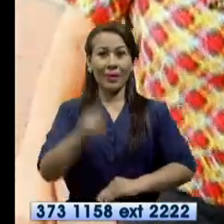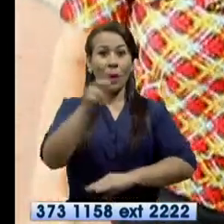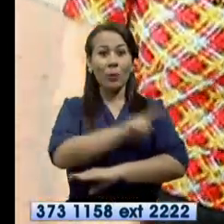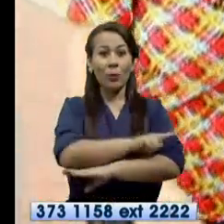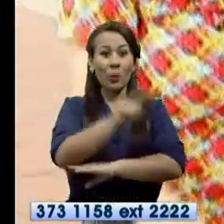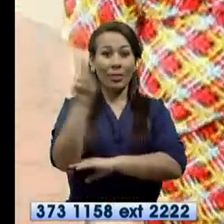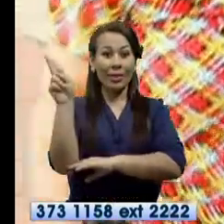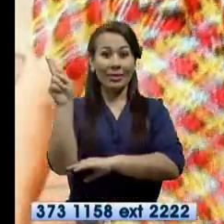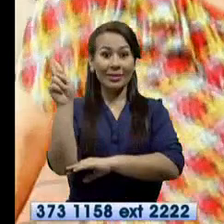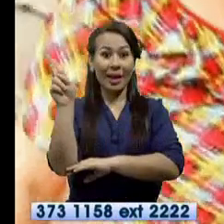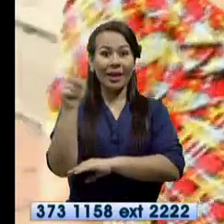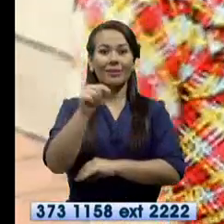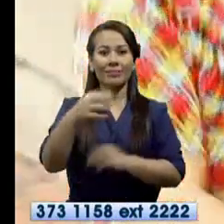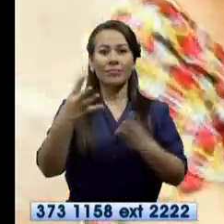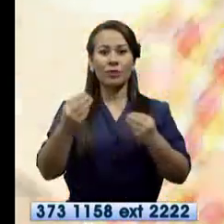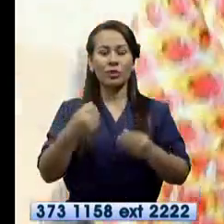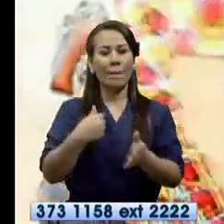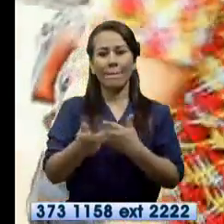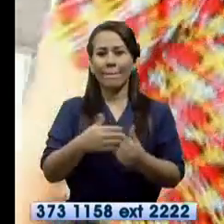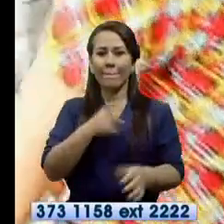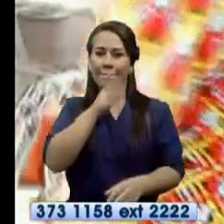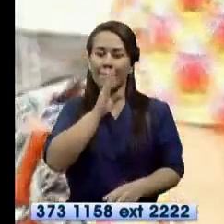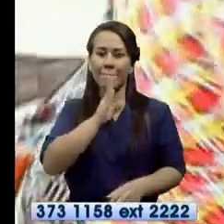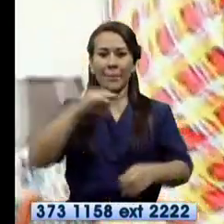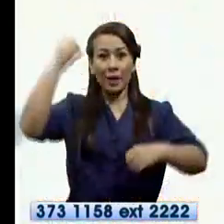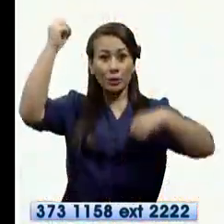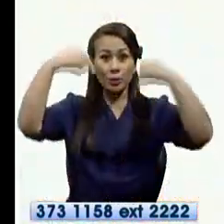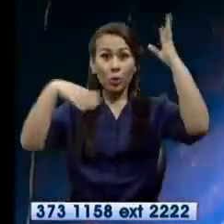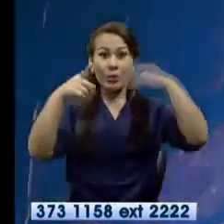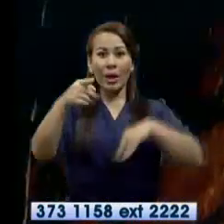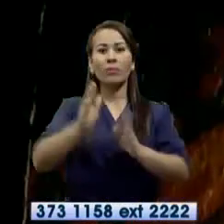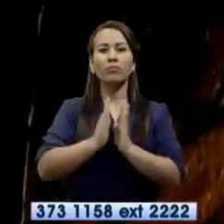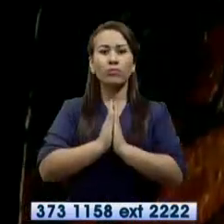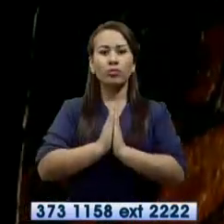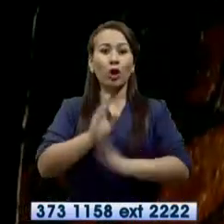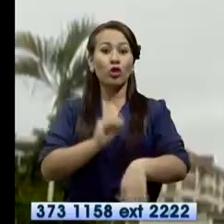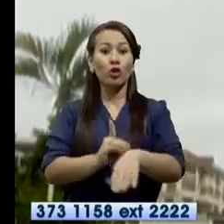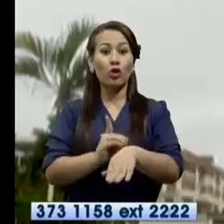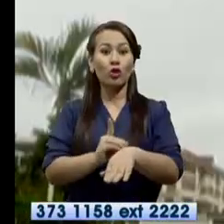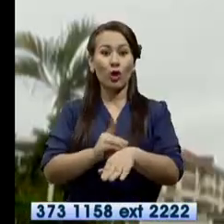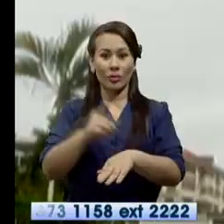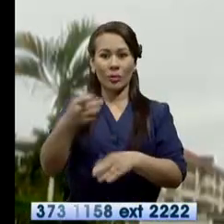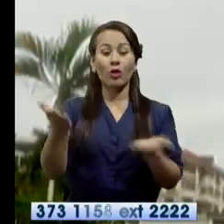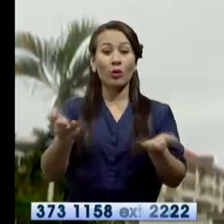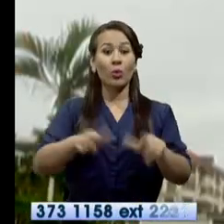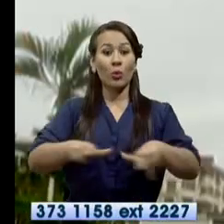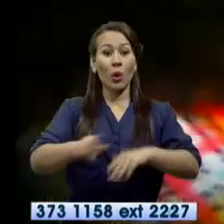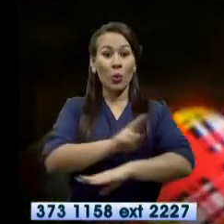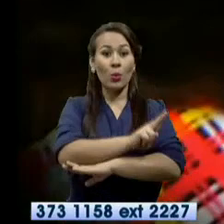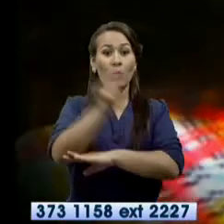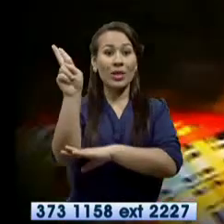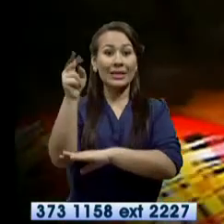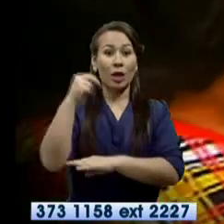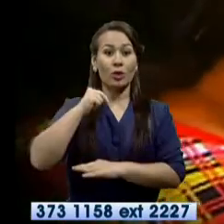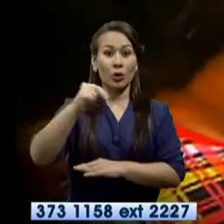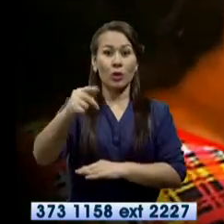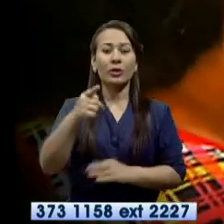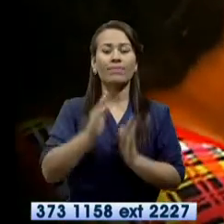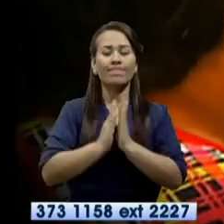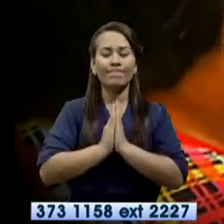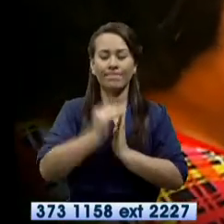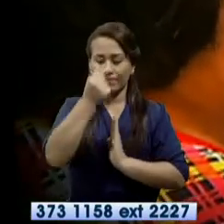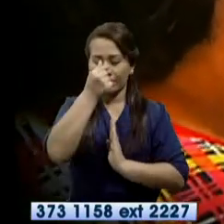Él se negó la lluvia para llegar a la iglesia del Venerable Doctor José Gregorio en la ciudadela Ordeza Norte. Gracias hermano